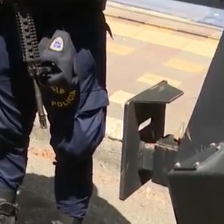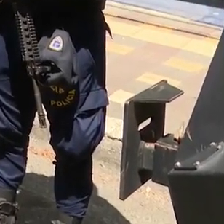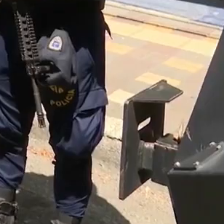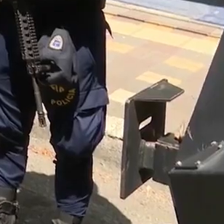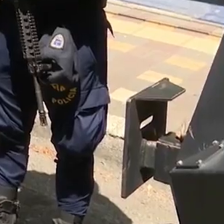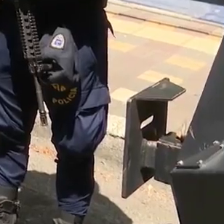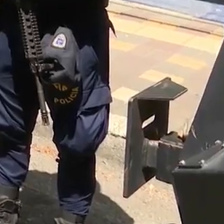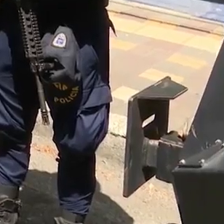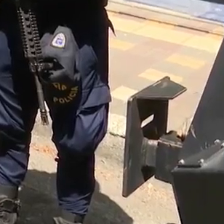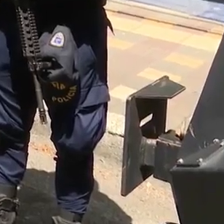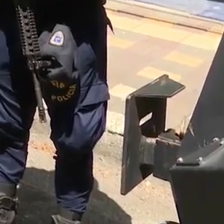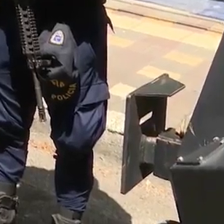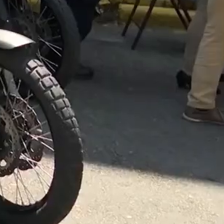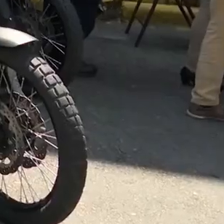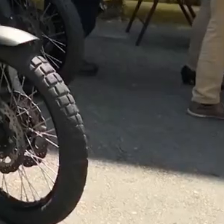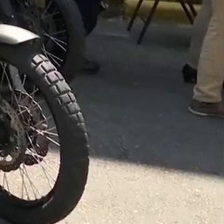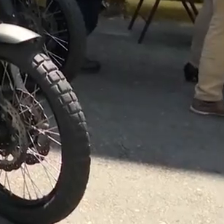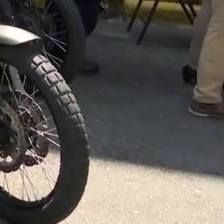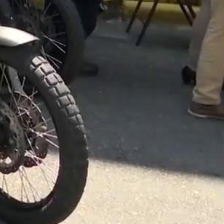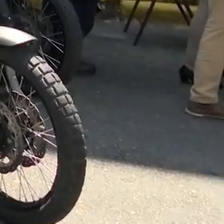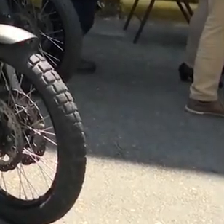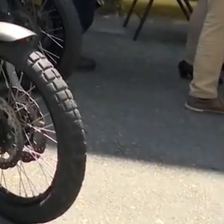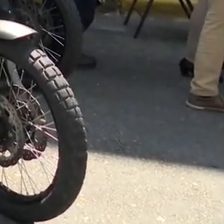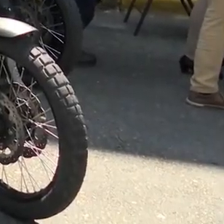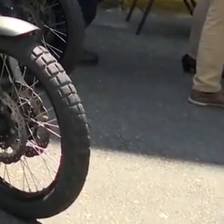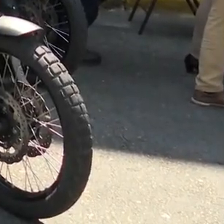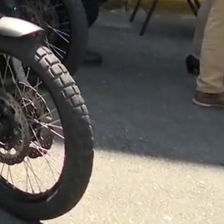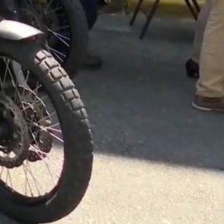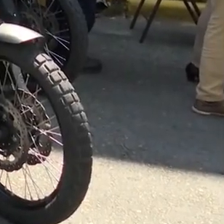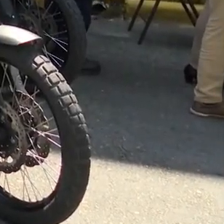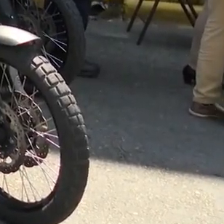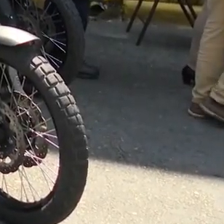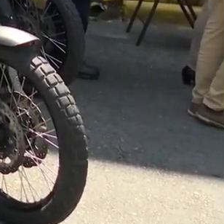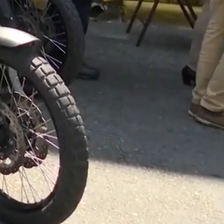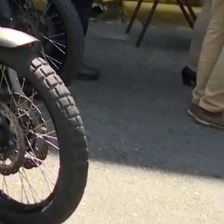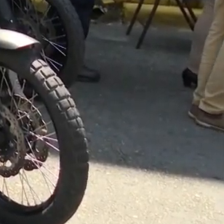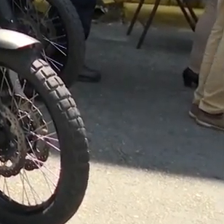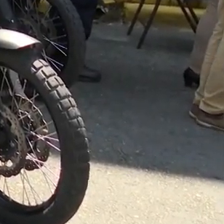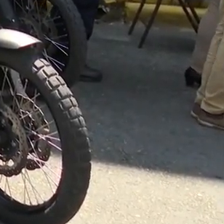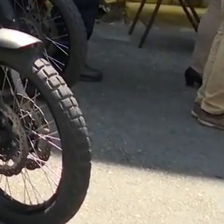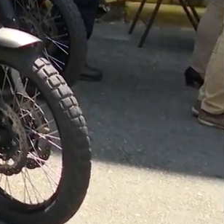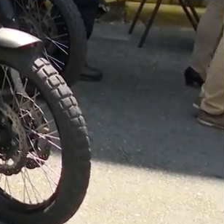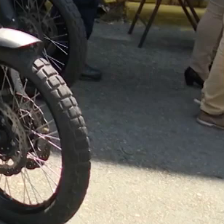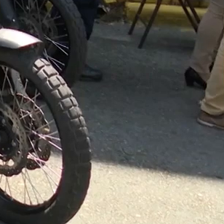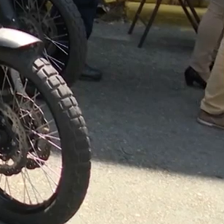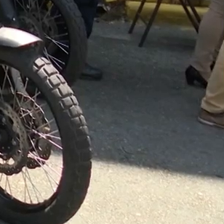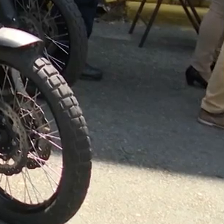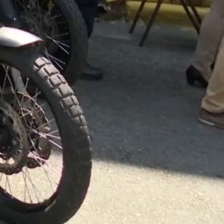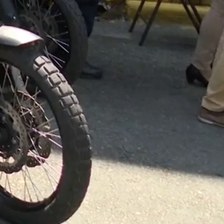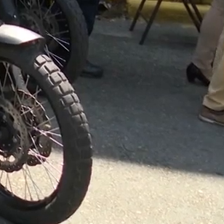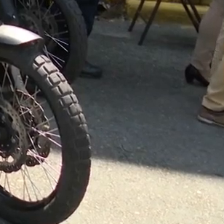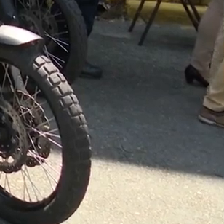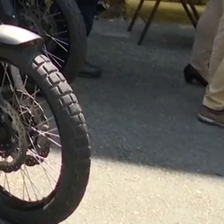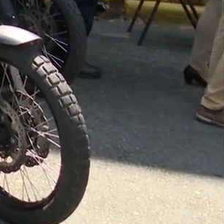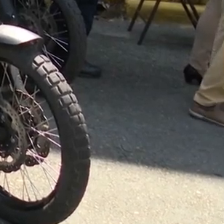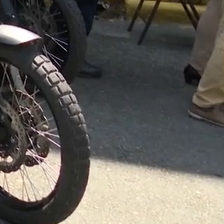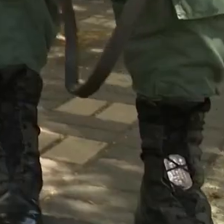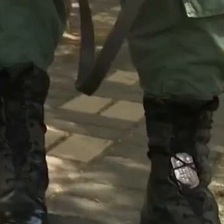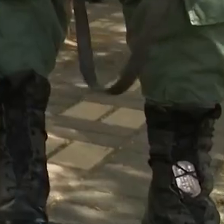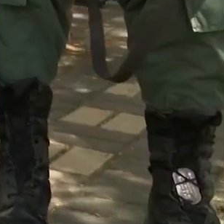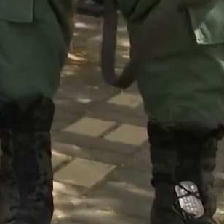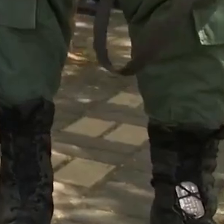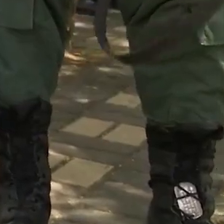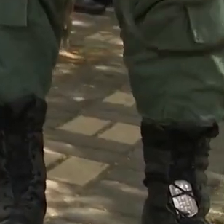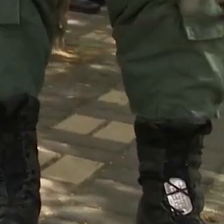totalidad con la guerra de grupos criminales entre sí que se disputan territorios para el negocio de la droga, además de los ajustes y